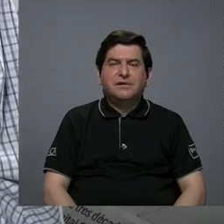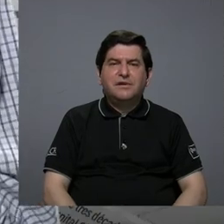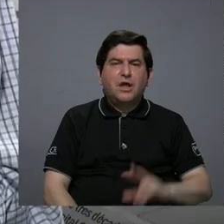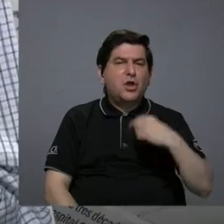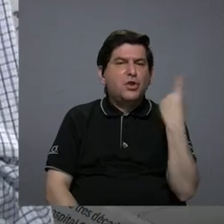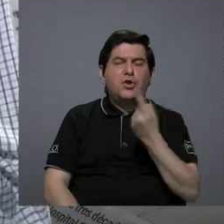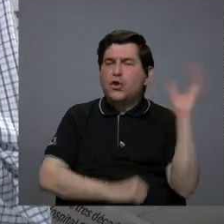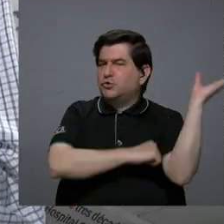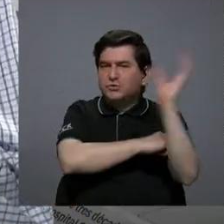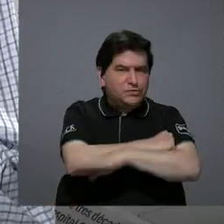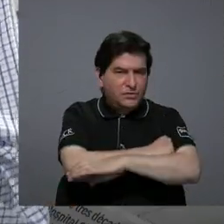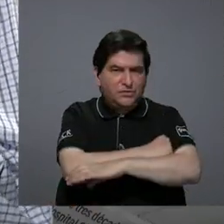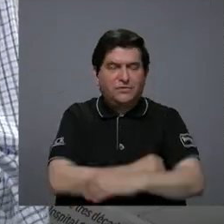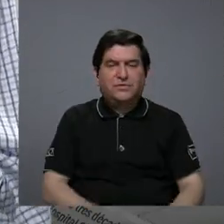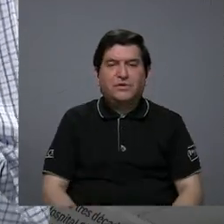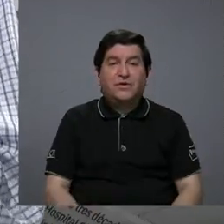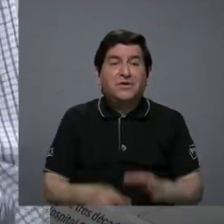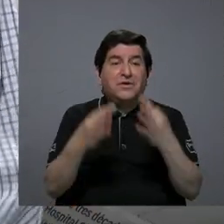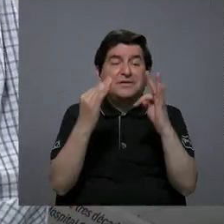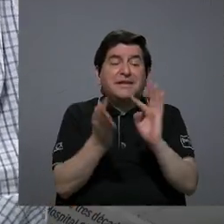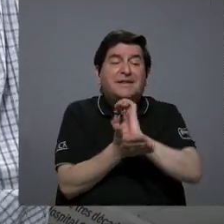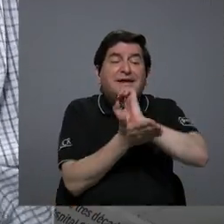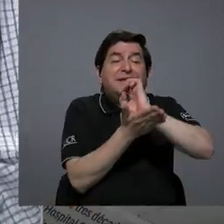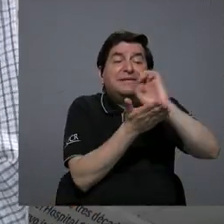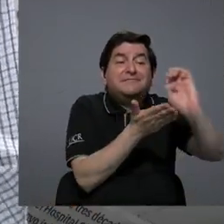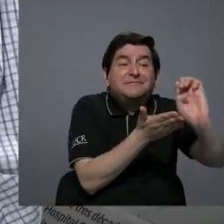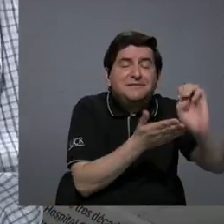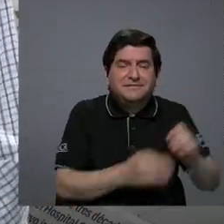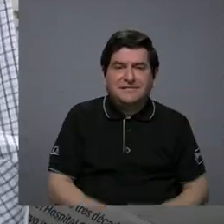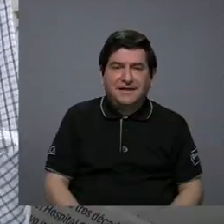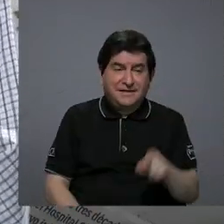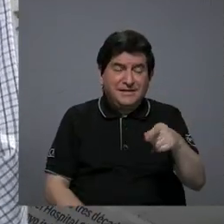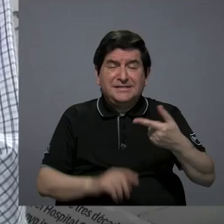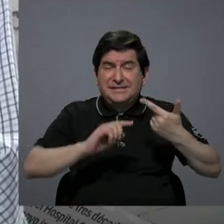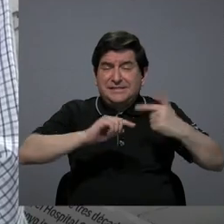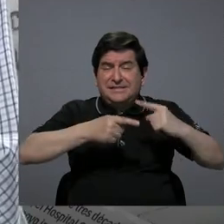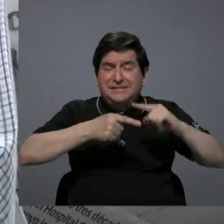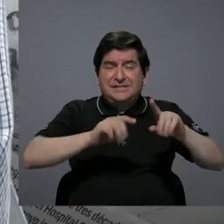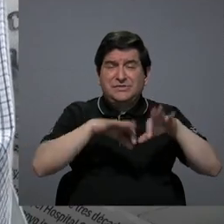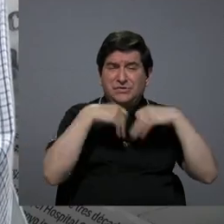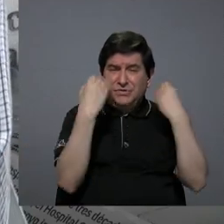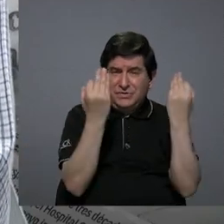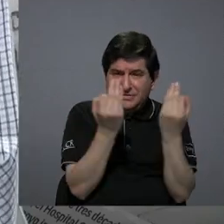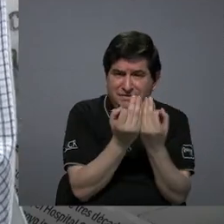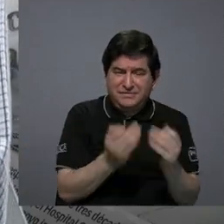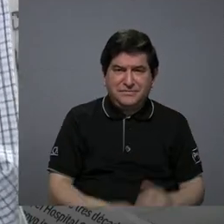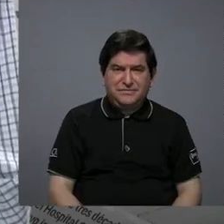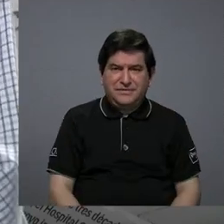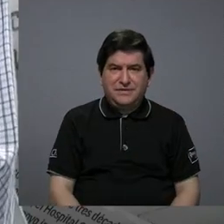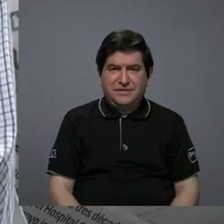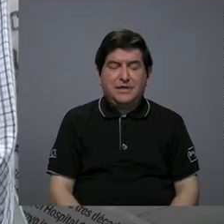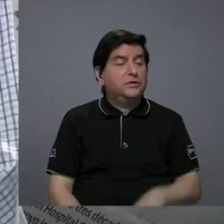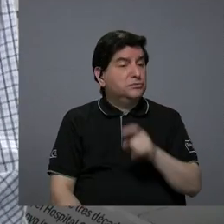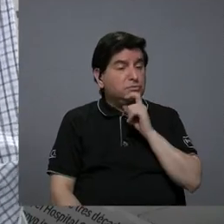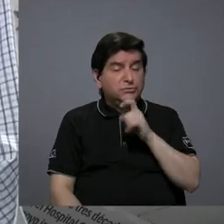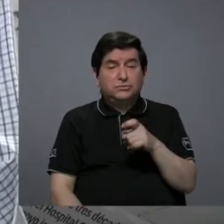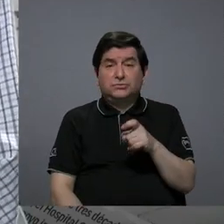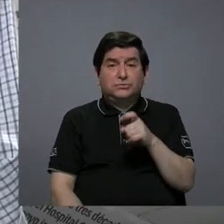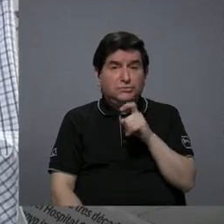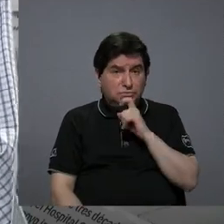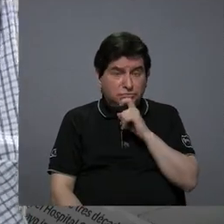punitivismo para prevenir esto que es tan doloroso en las familias que es muy difícil